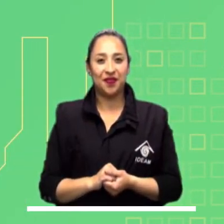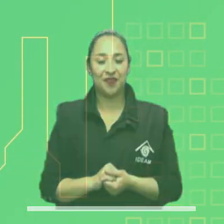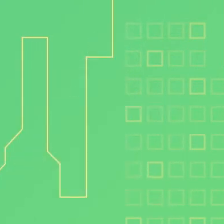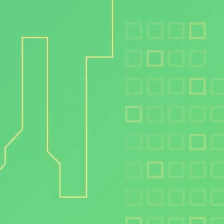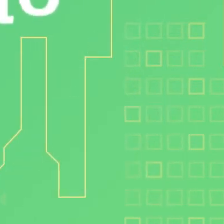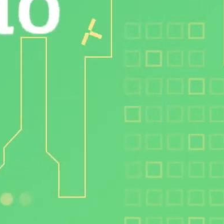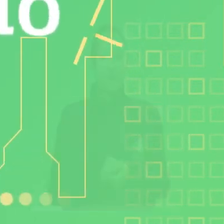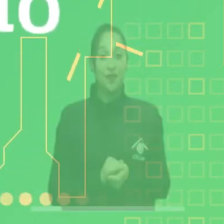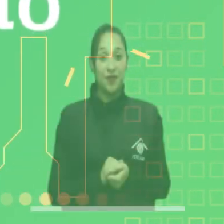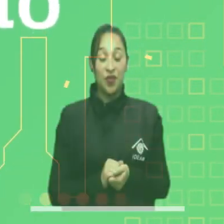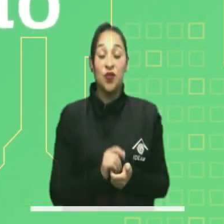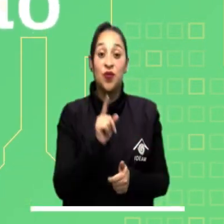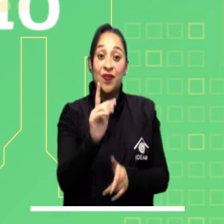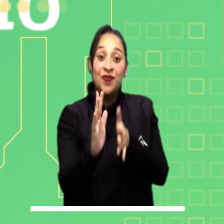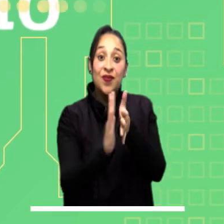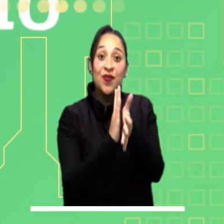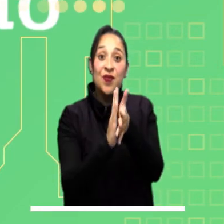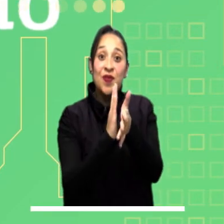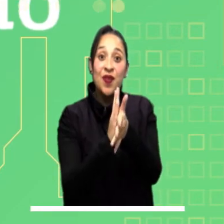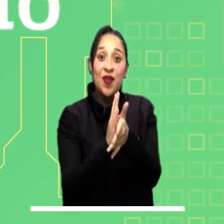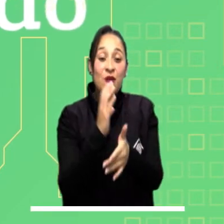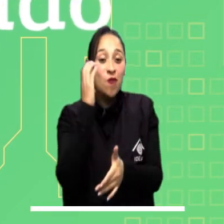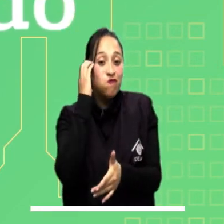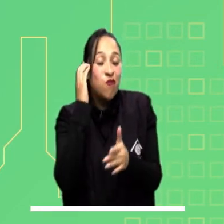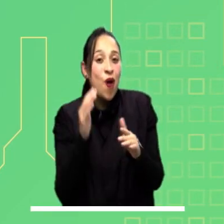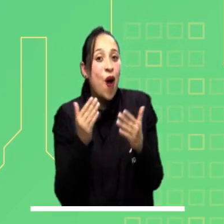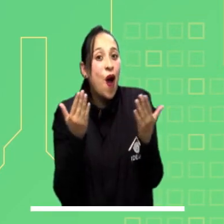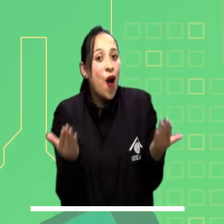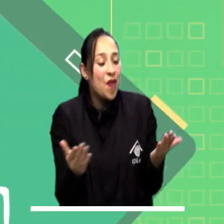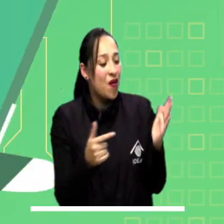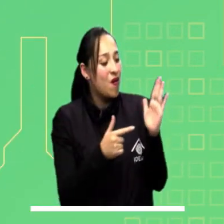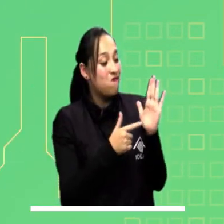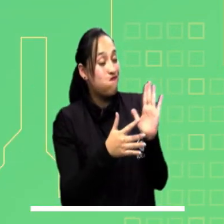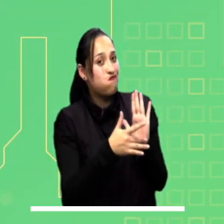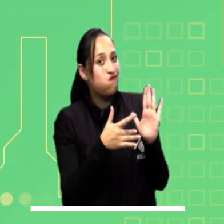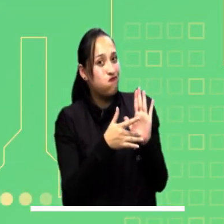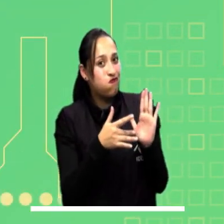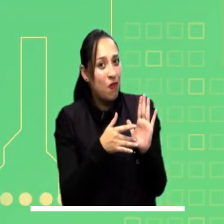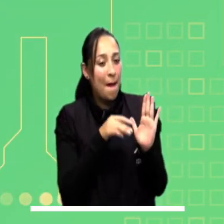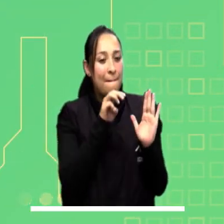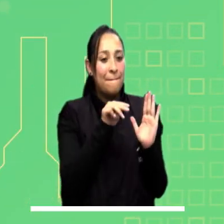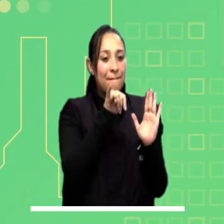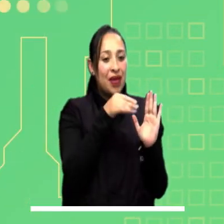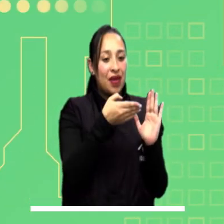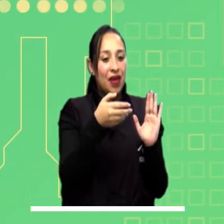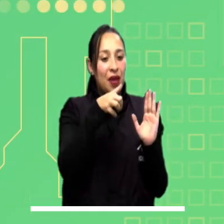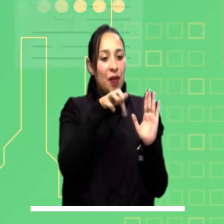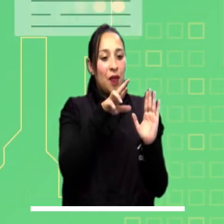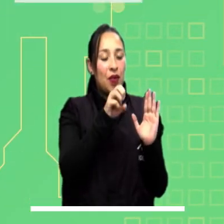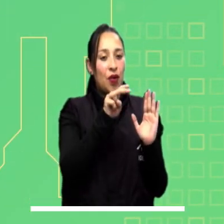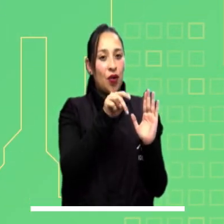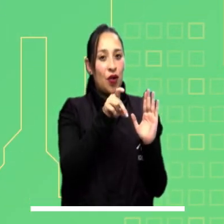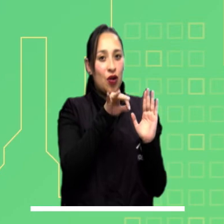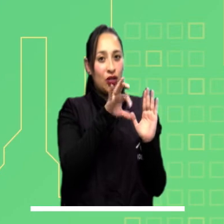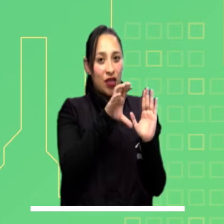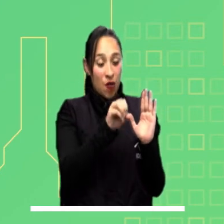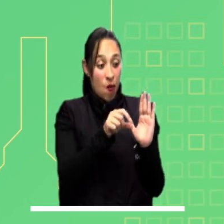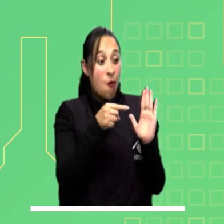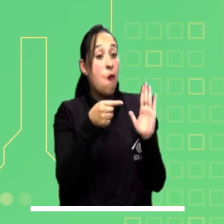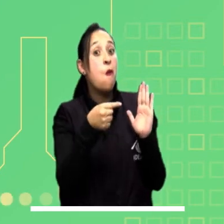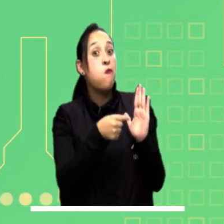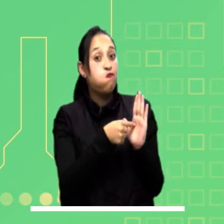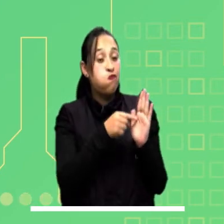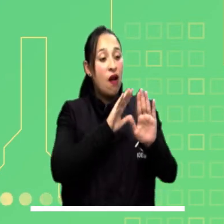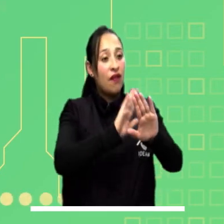Manténgase bien informado y en tiempo real a través de nuestra aplicación Mi Pronóstico. Consulte los pronósticos del estado